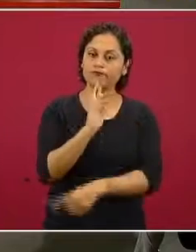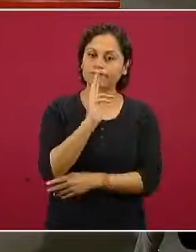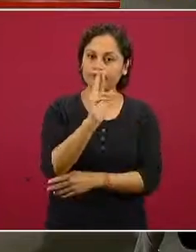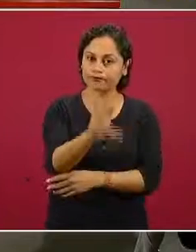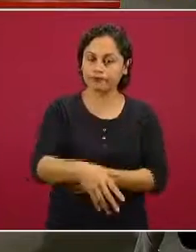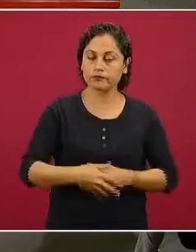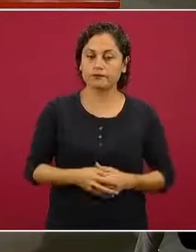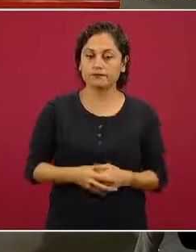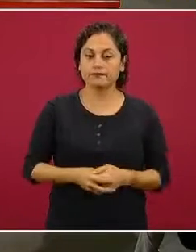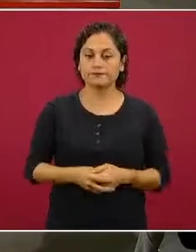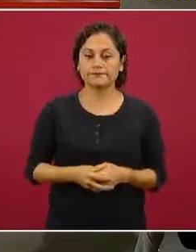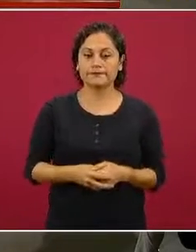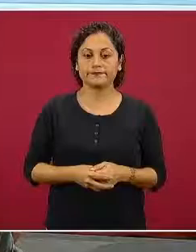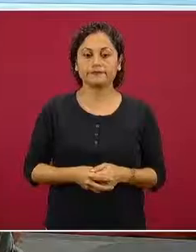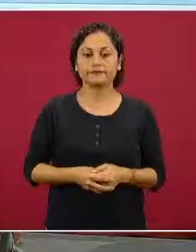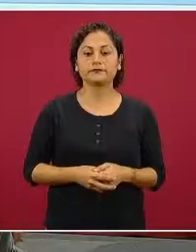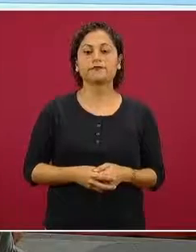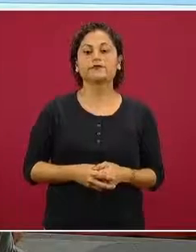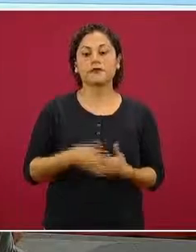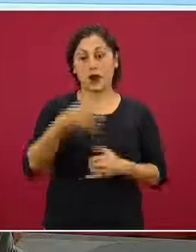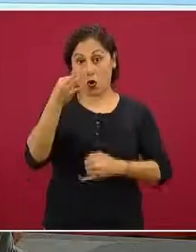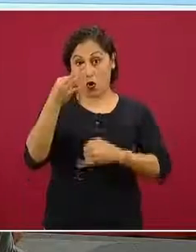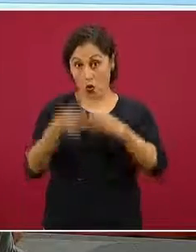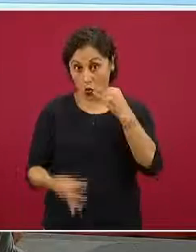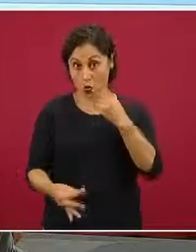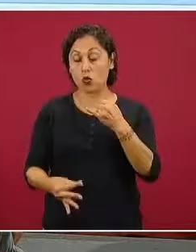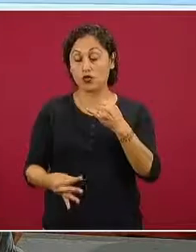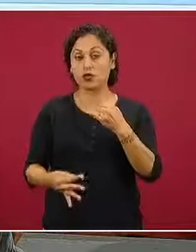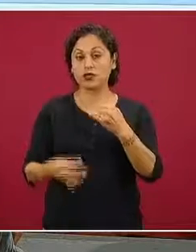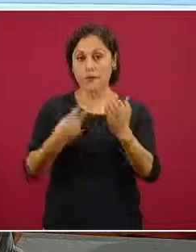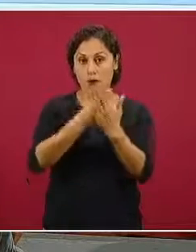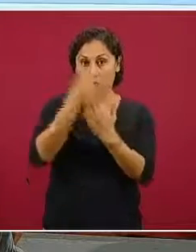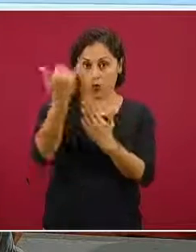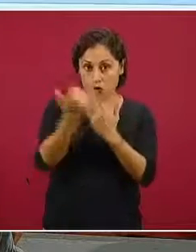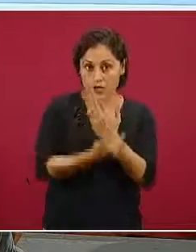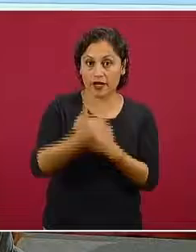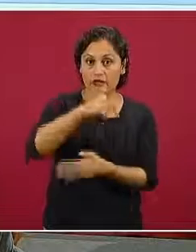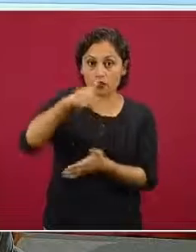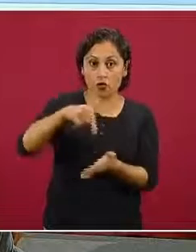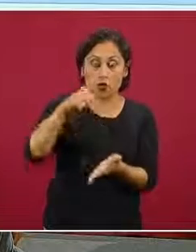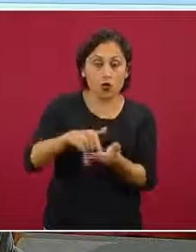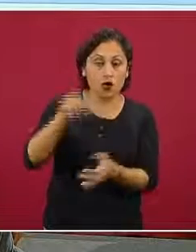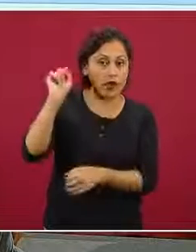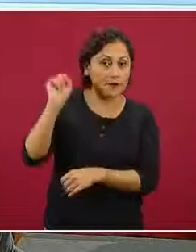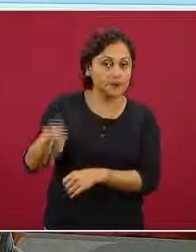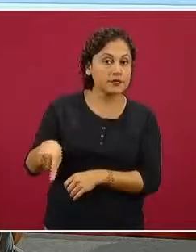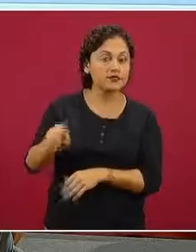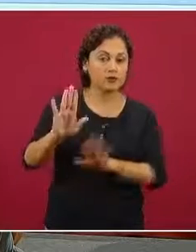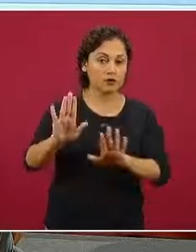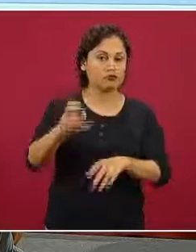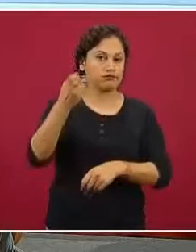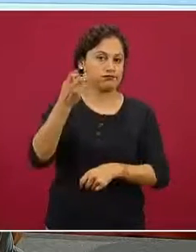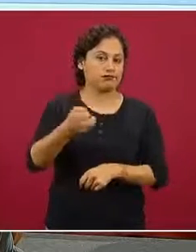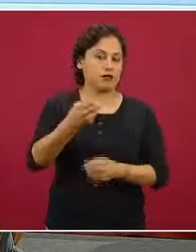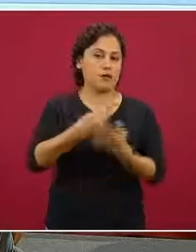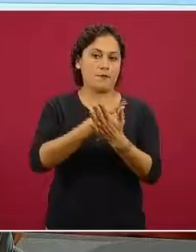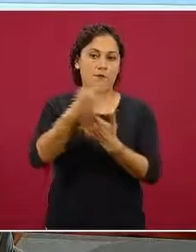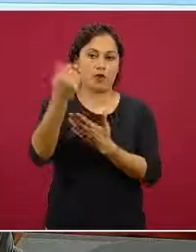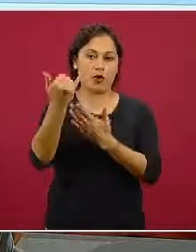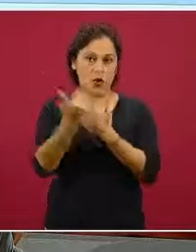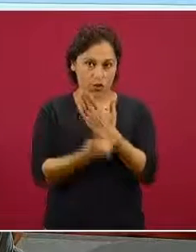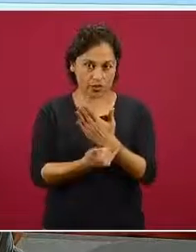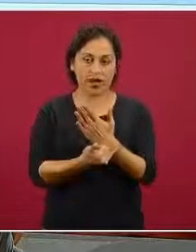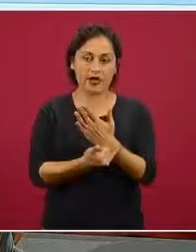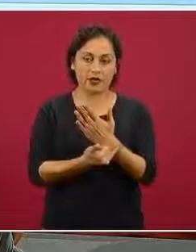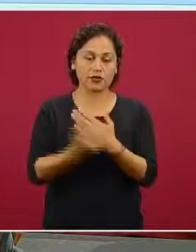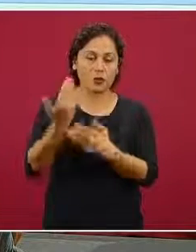y por último el otro lugar donde estamos vinculando este proyecto también se ha comentado en otras sesiones un proyecto que también empezamos en